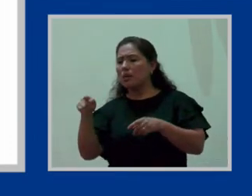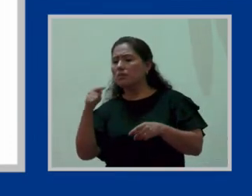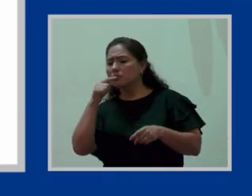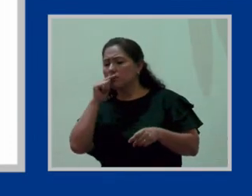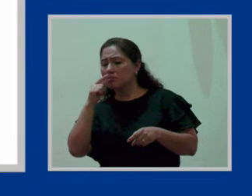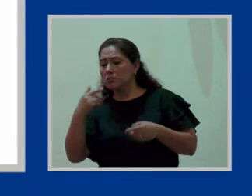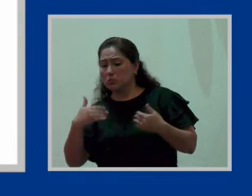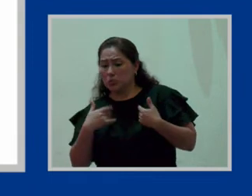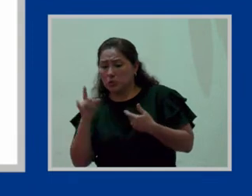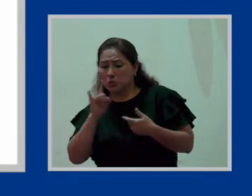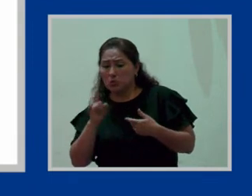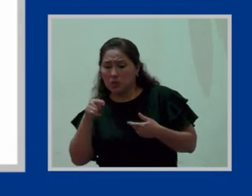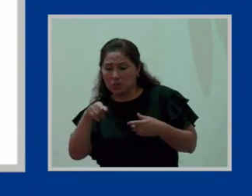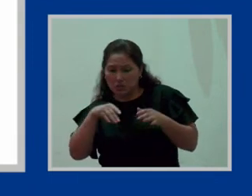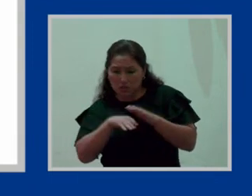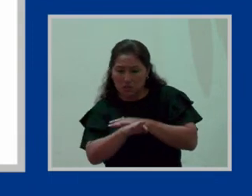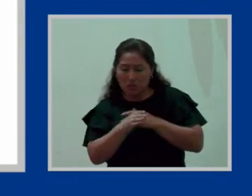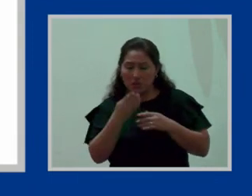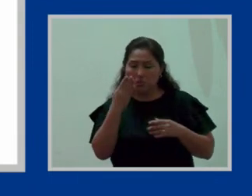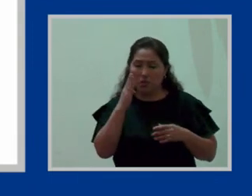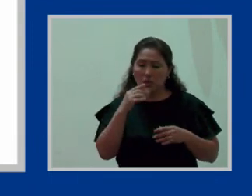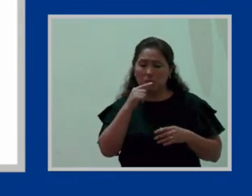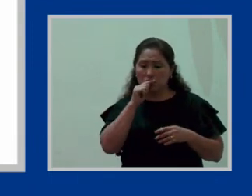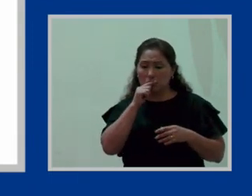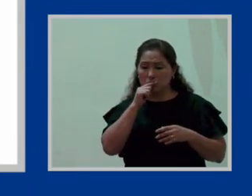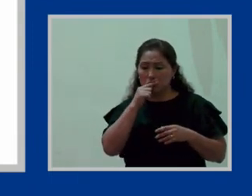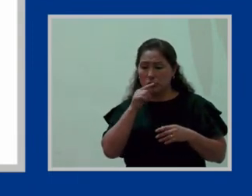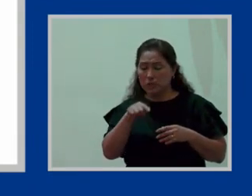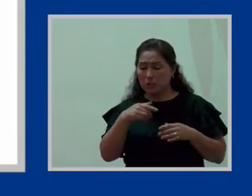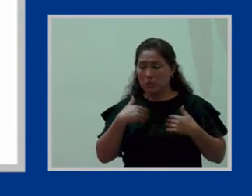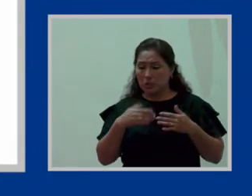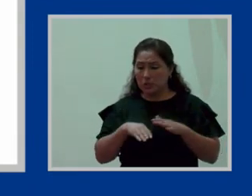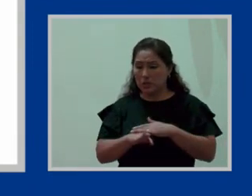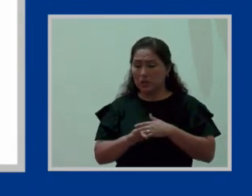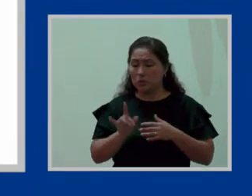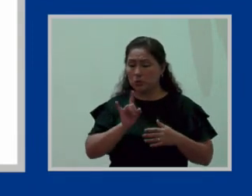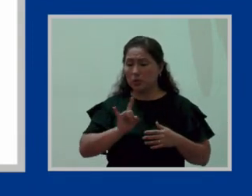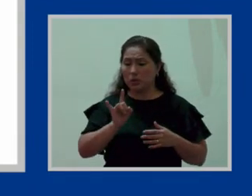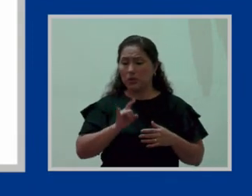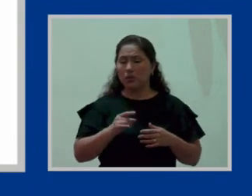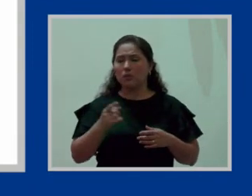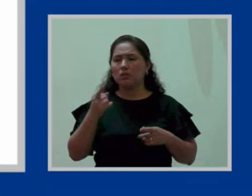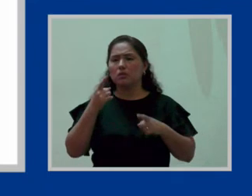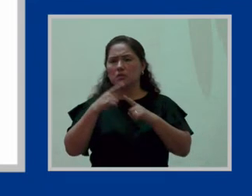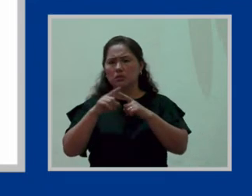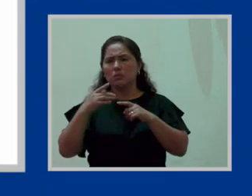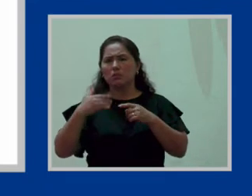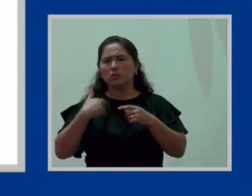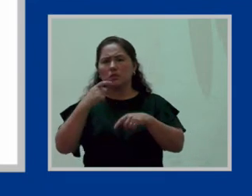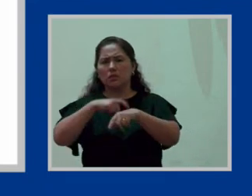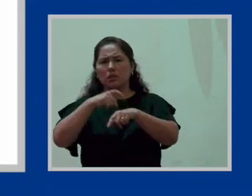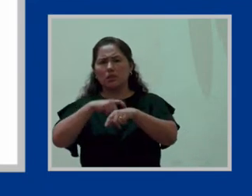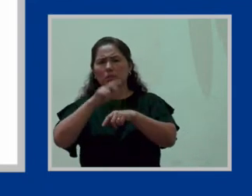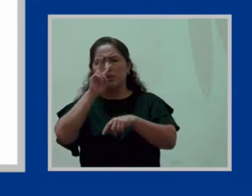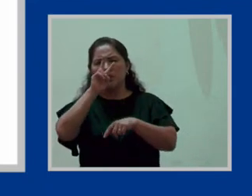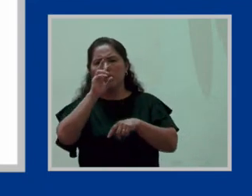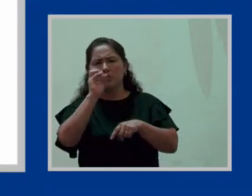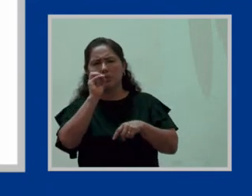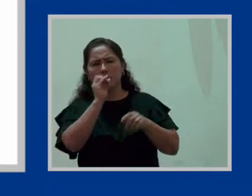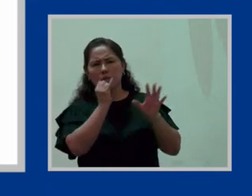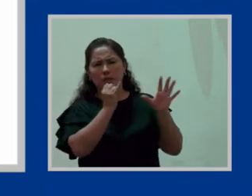¿Puedo utilizar el baño de señoras? Hubo un momento donde esto fue, digamos, permitido allá por el año 2006,